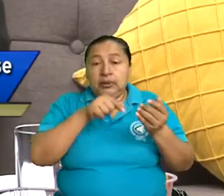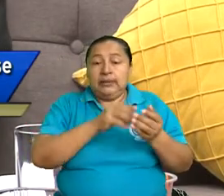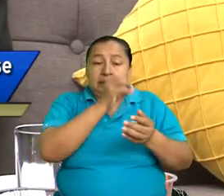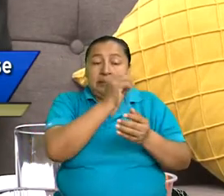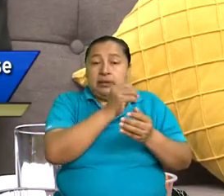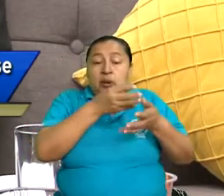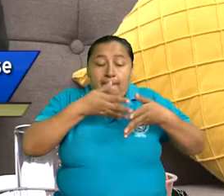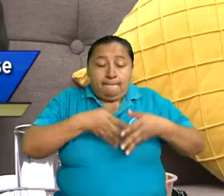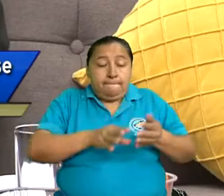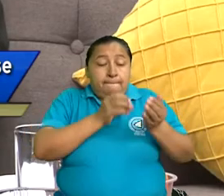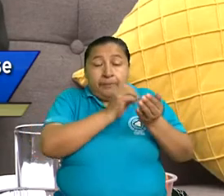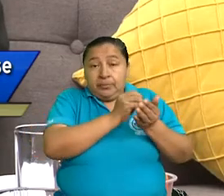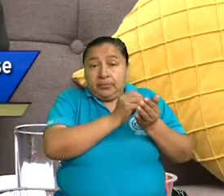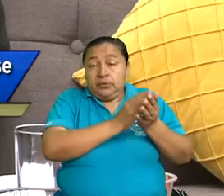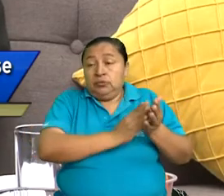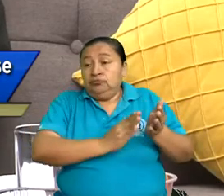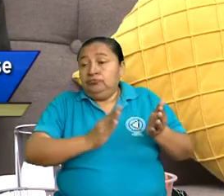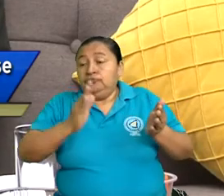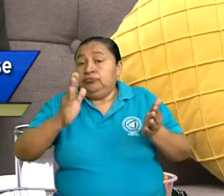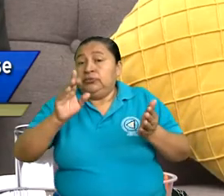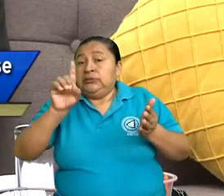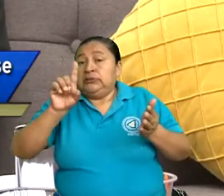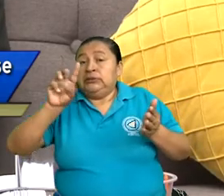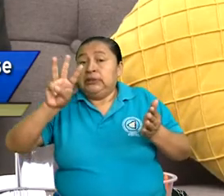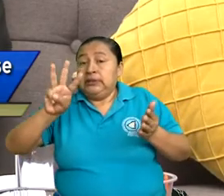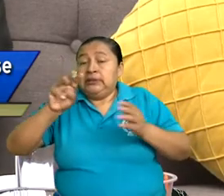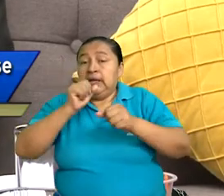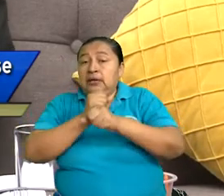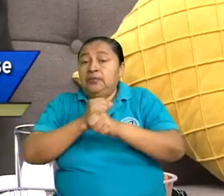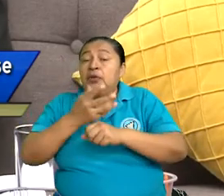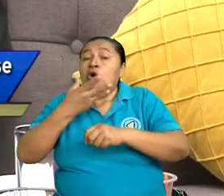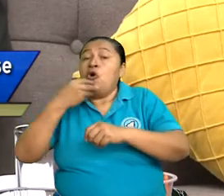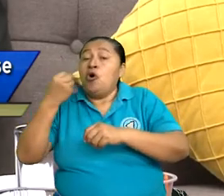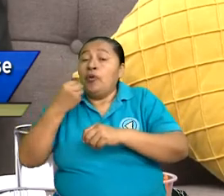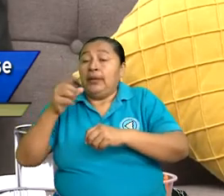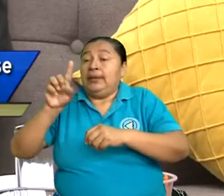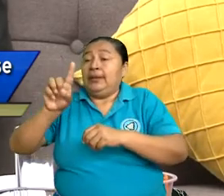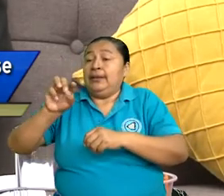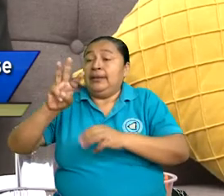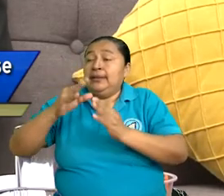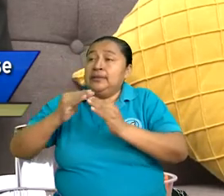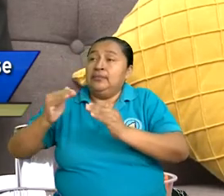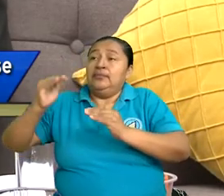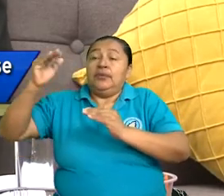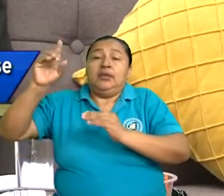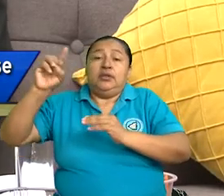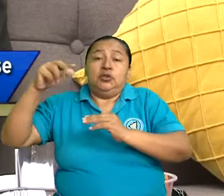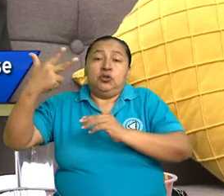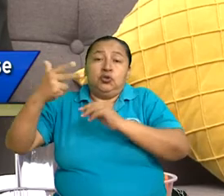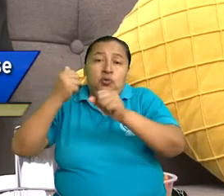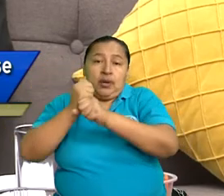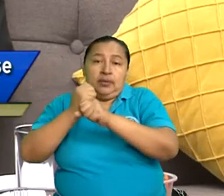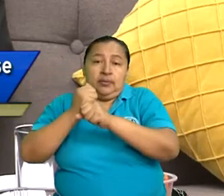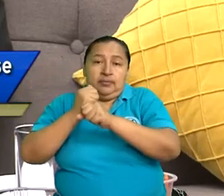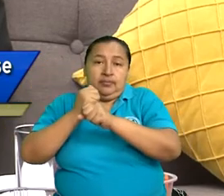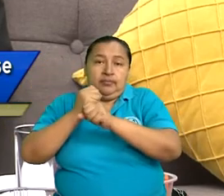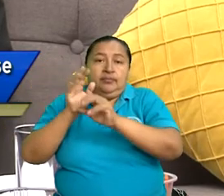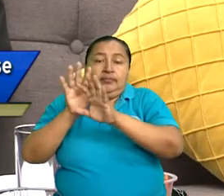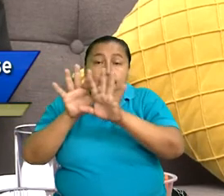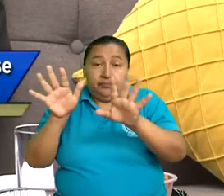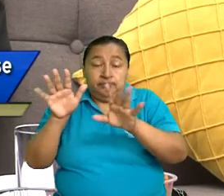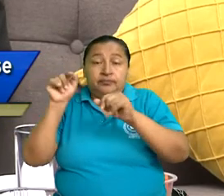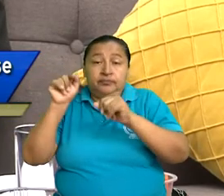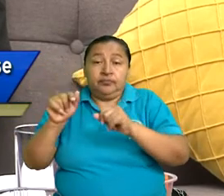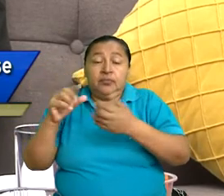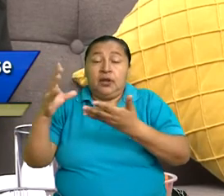niñas, personas de cero a 13 años, y adolescentes, personas de 13 a 18 años no cumplidos, el código